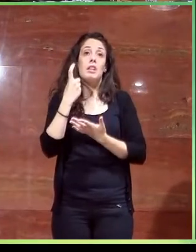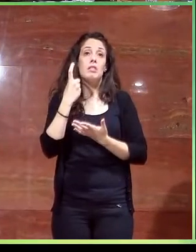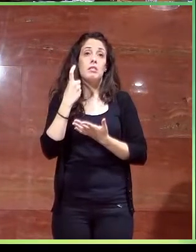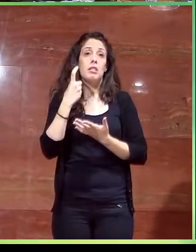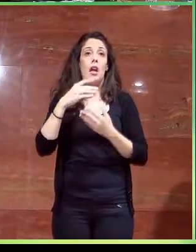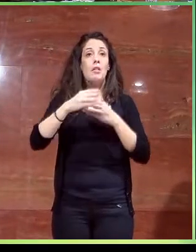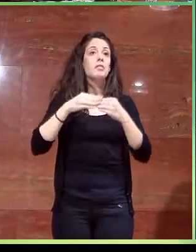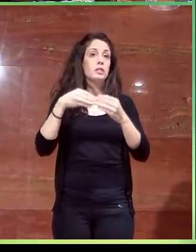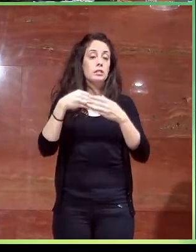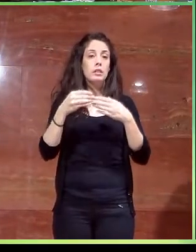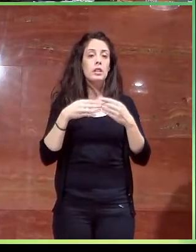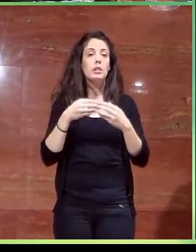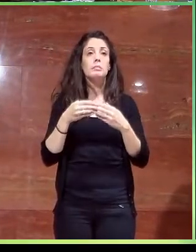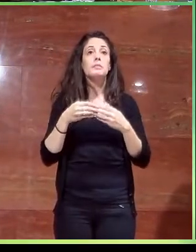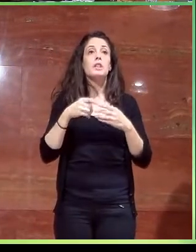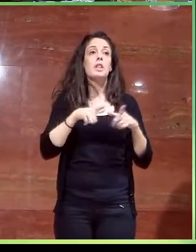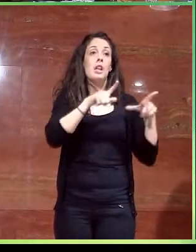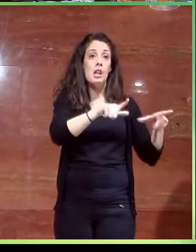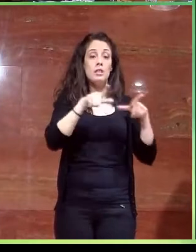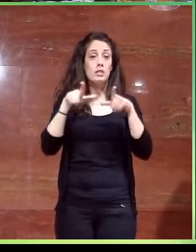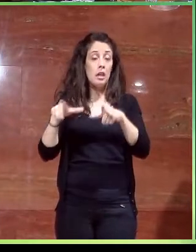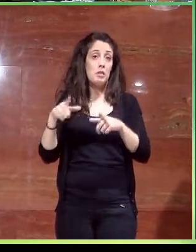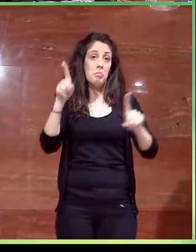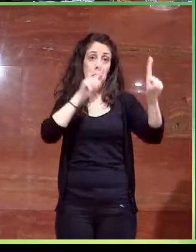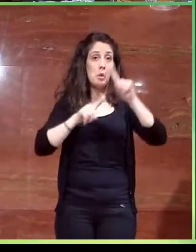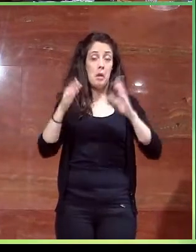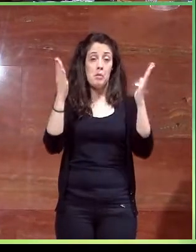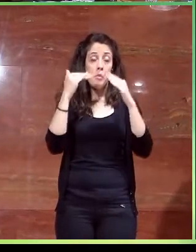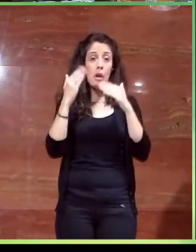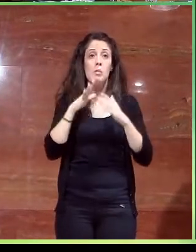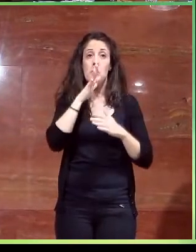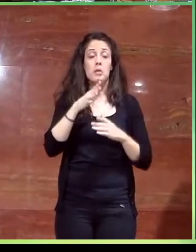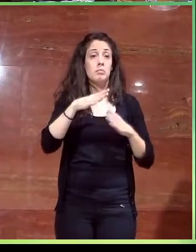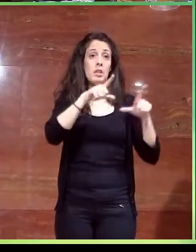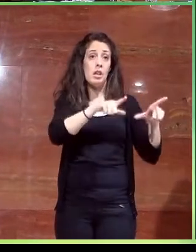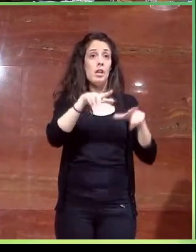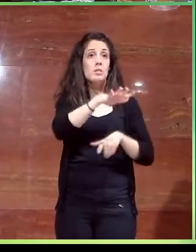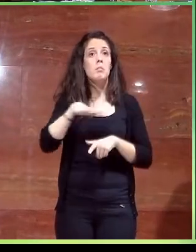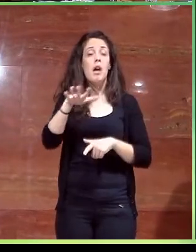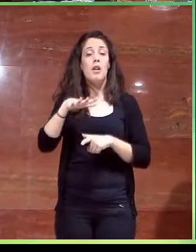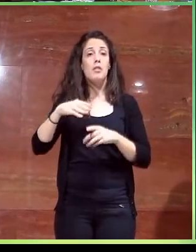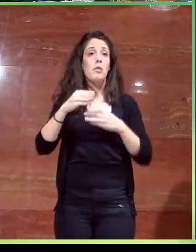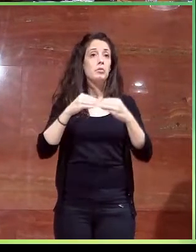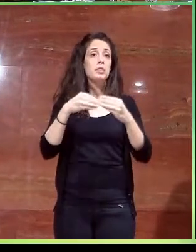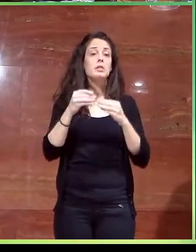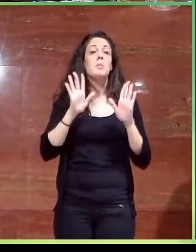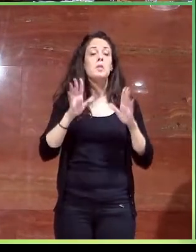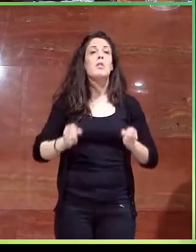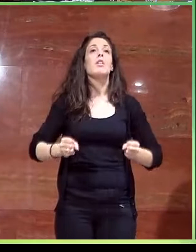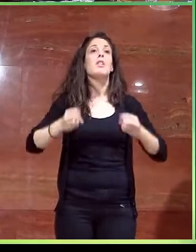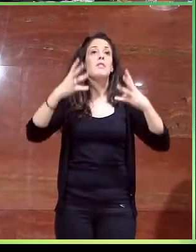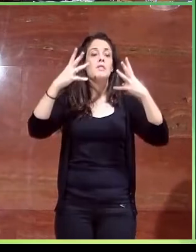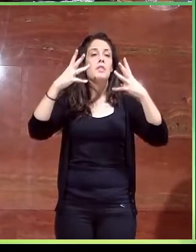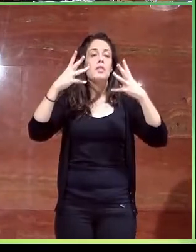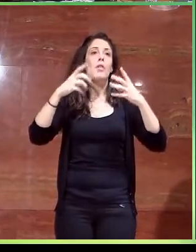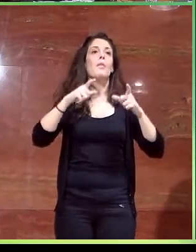una gran flexibilidad. En las naves no hay problema porque las naves en sí mismas son espacios muy flexibles y el resto del edificio, en donde están los